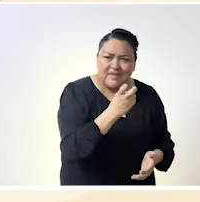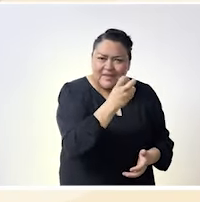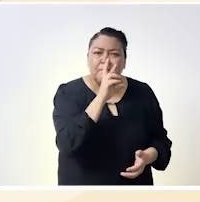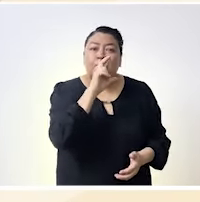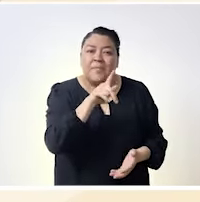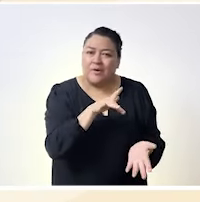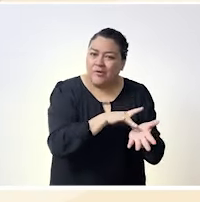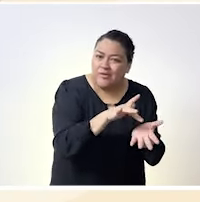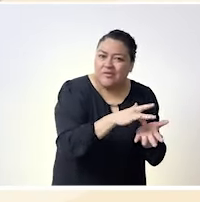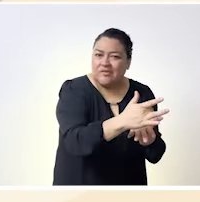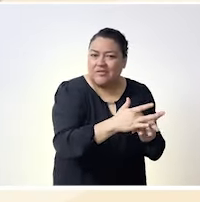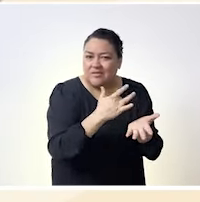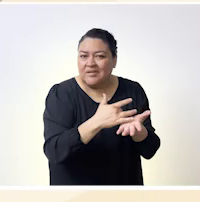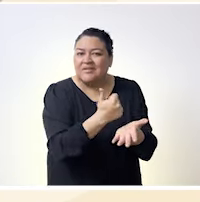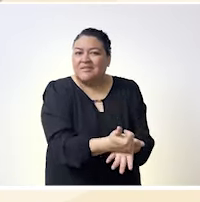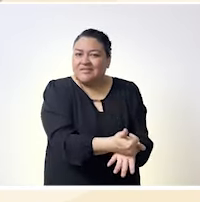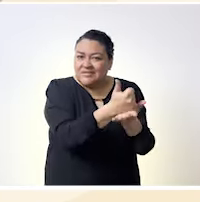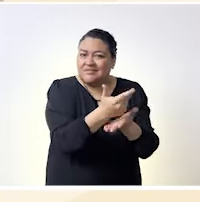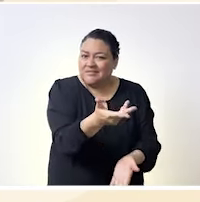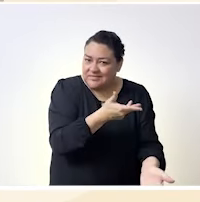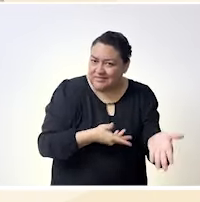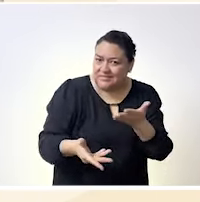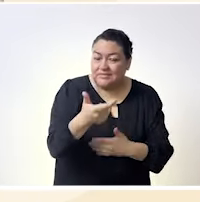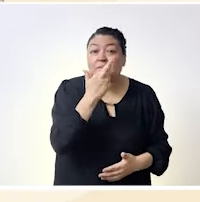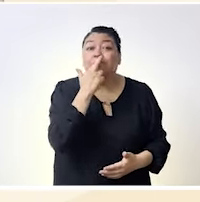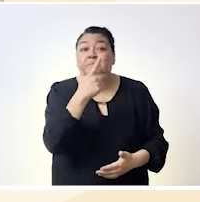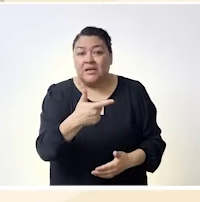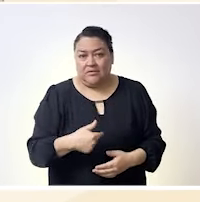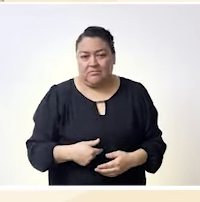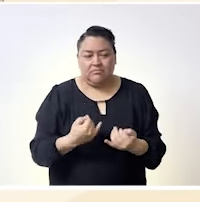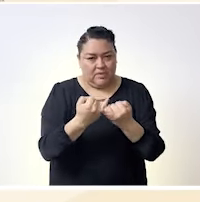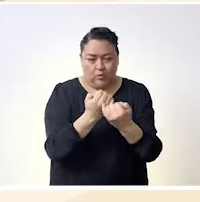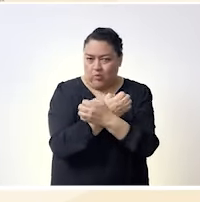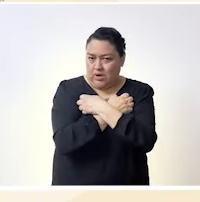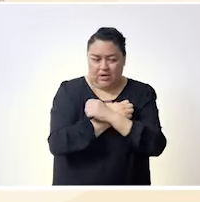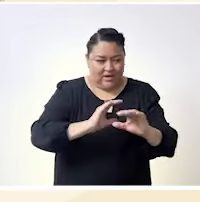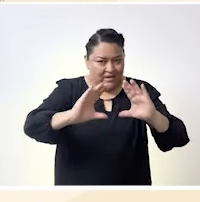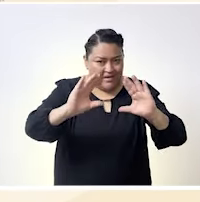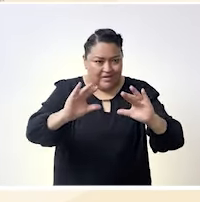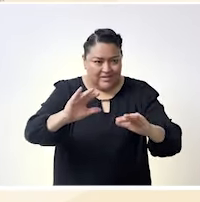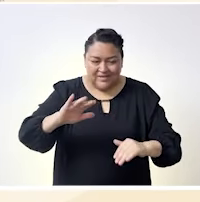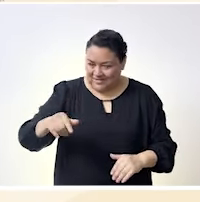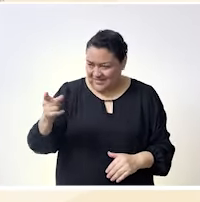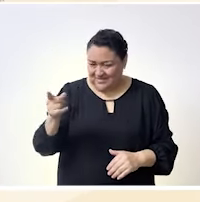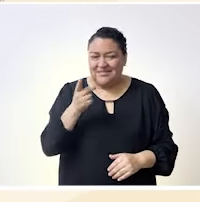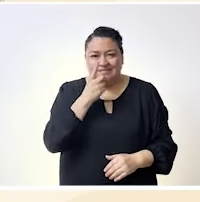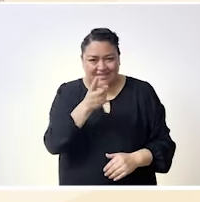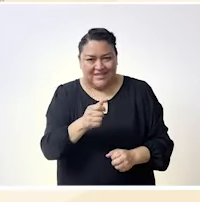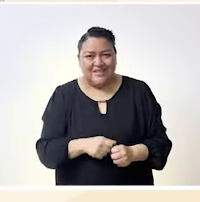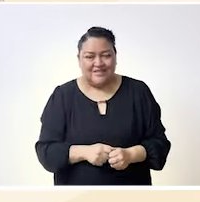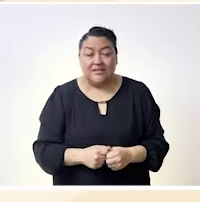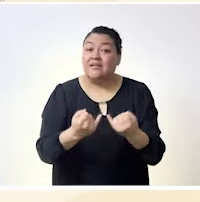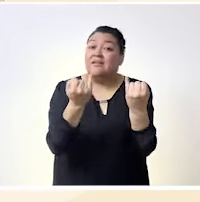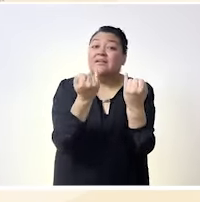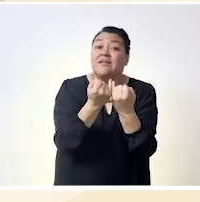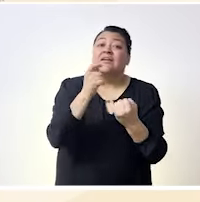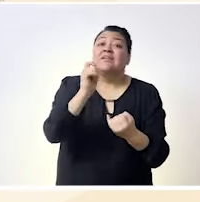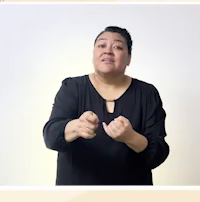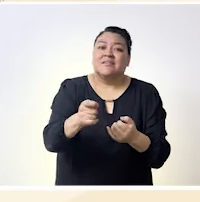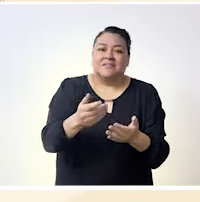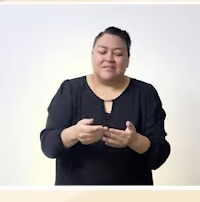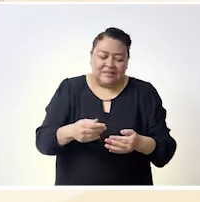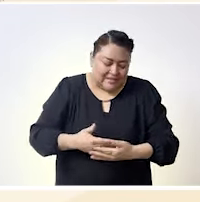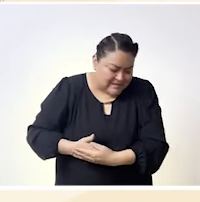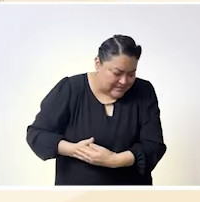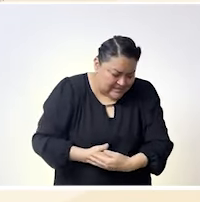destaco mucho este apoyo colectivo que debemos de generar la educación porque si lo mencionaron y desde